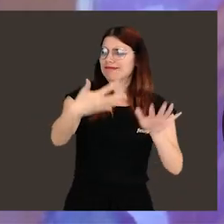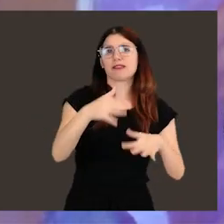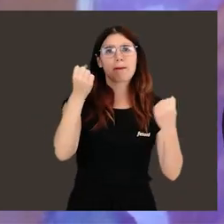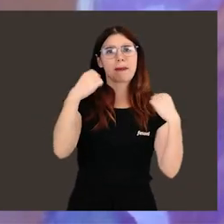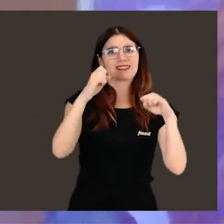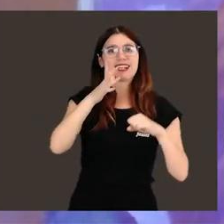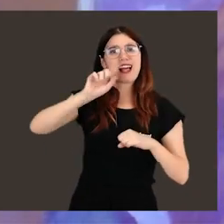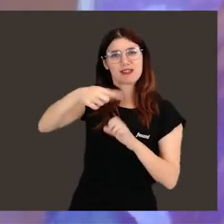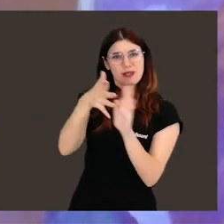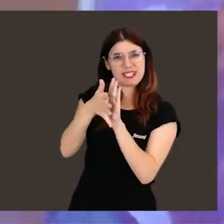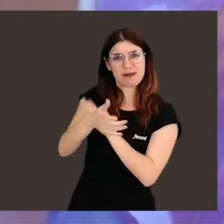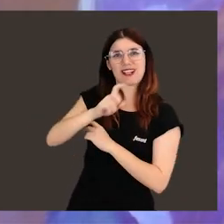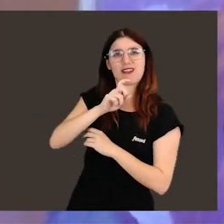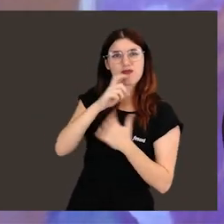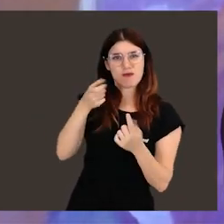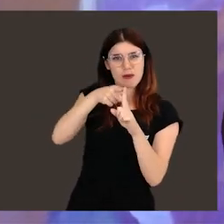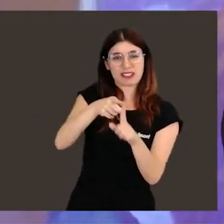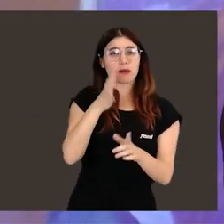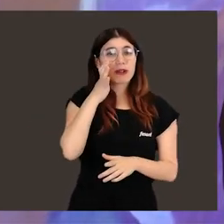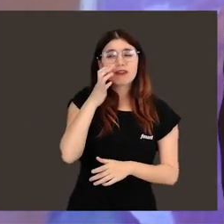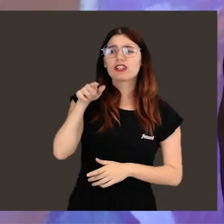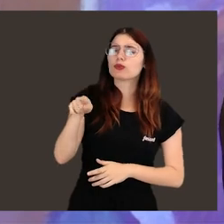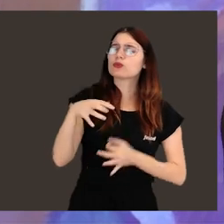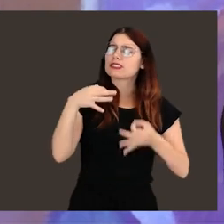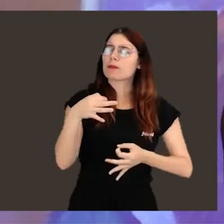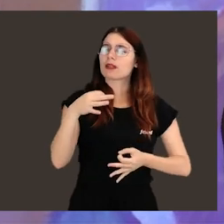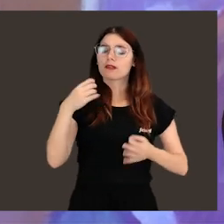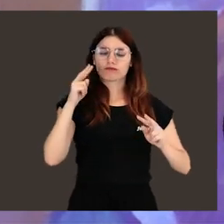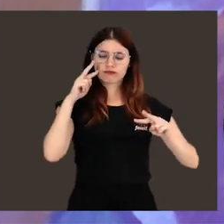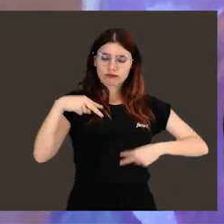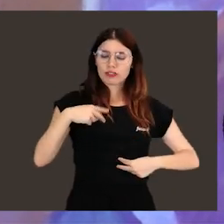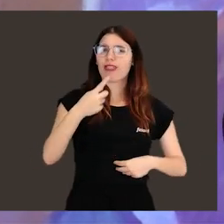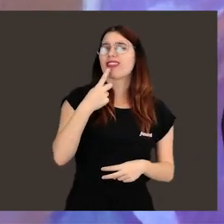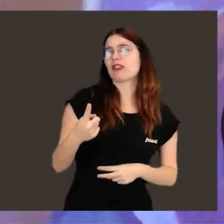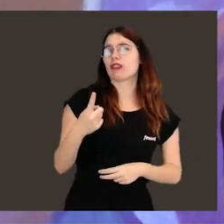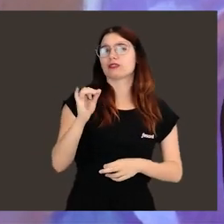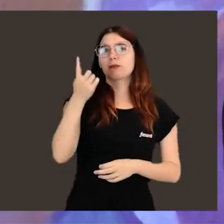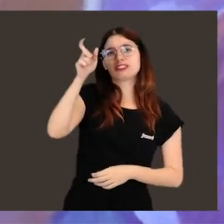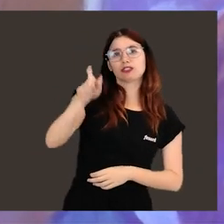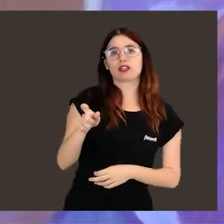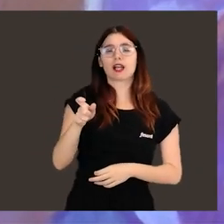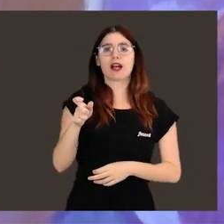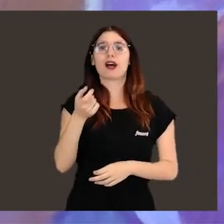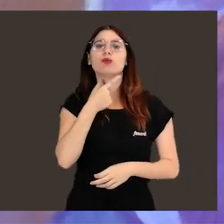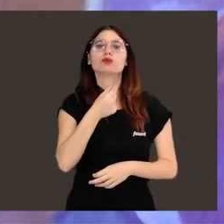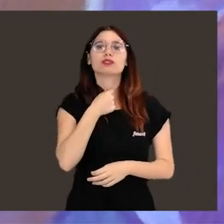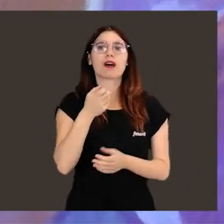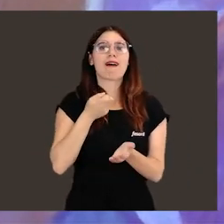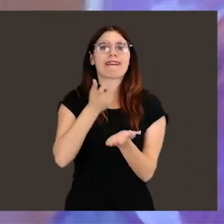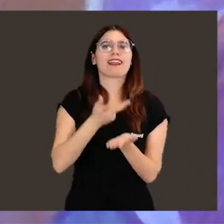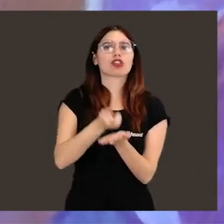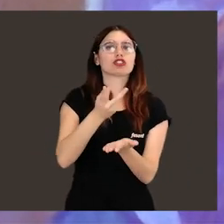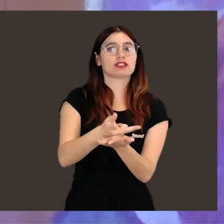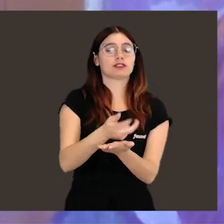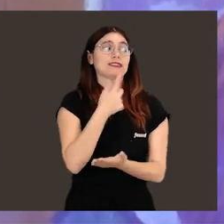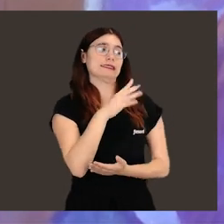hablaremos de dónde lo aplica actualmente Sara García Alonso. Pero te defines siempre como una persona a la que le